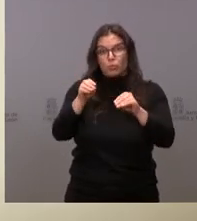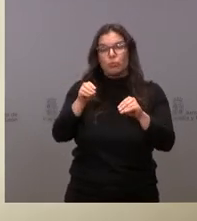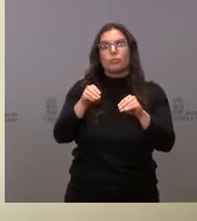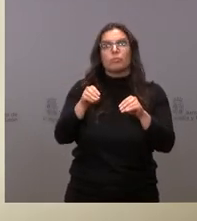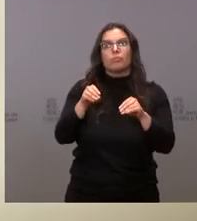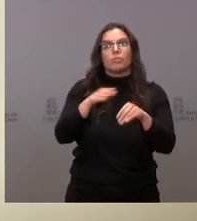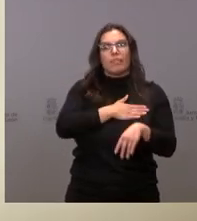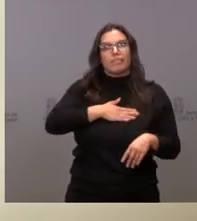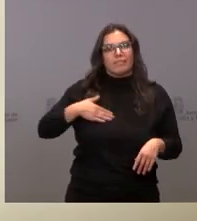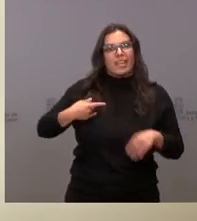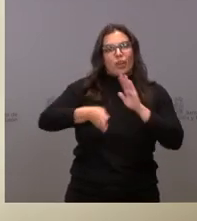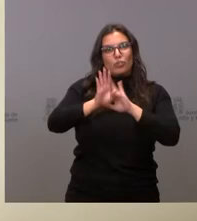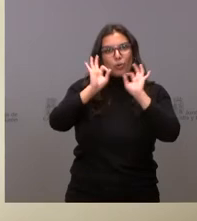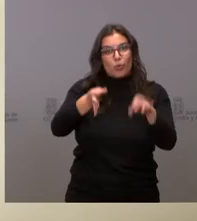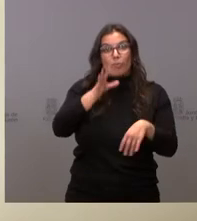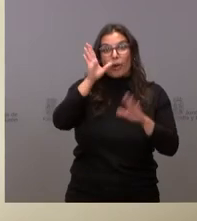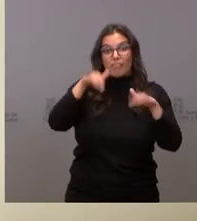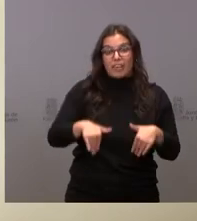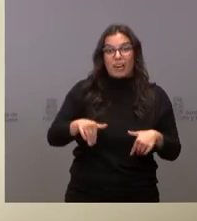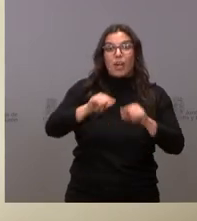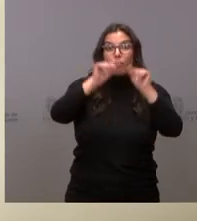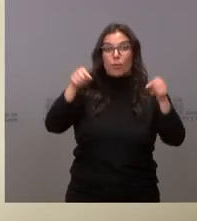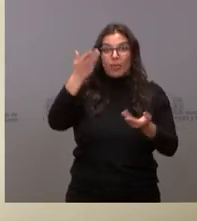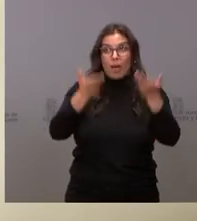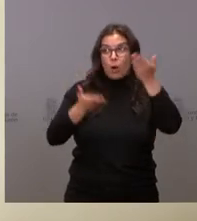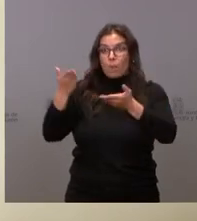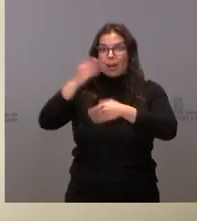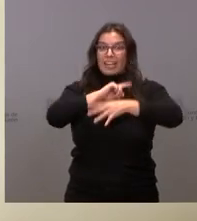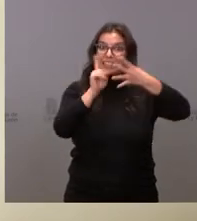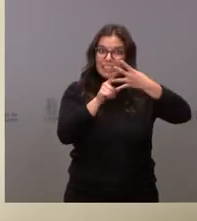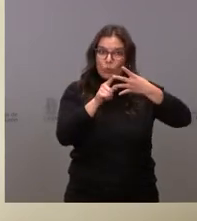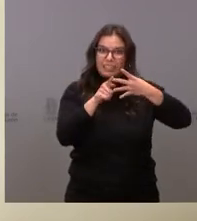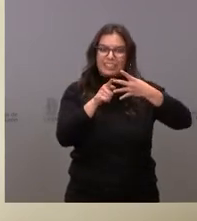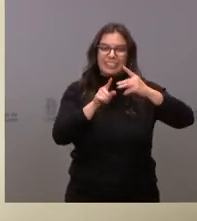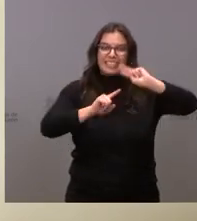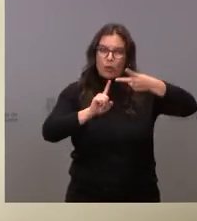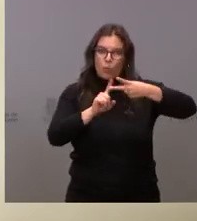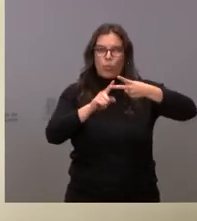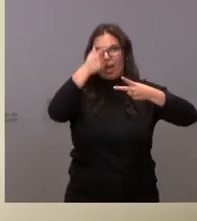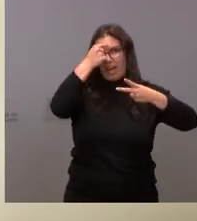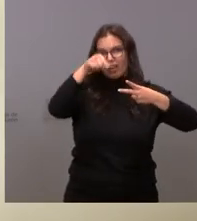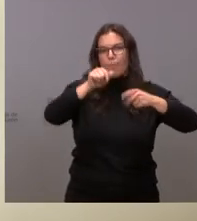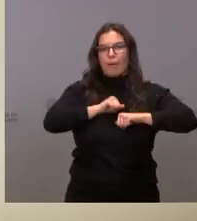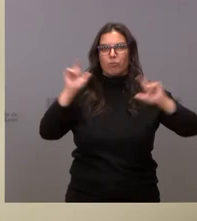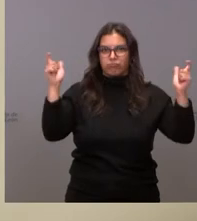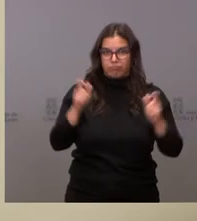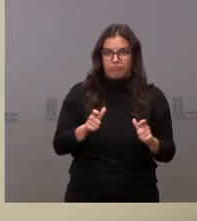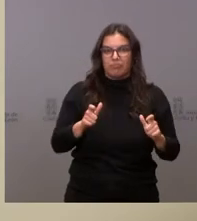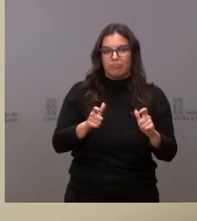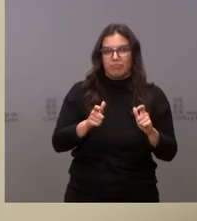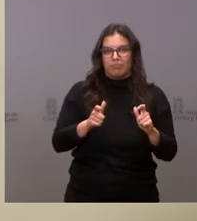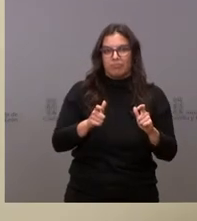sea la segunda provincia de nuestra comunidad en disminución de la tasa de paro, con